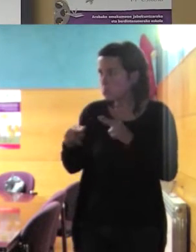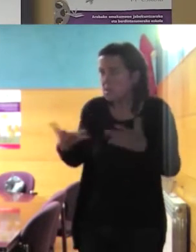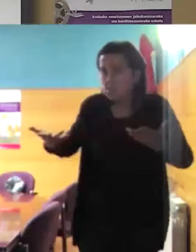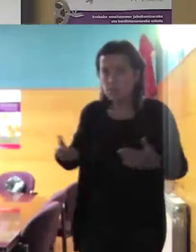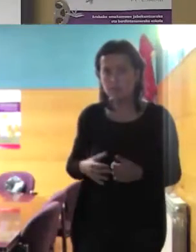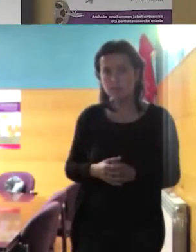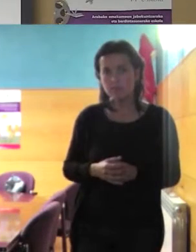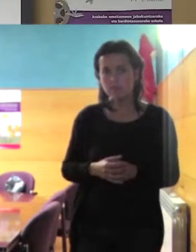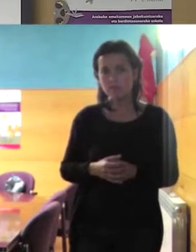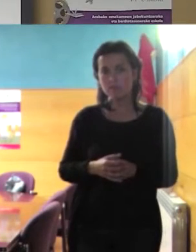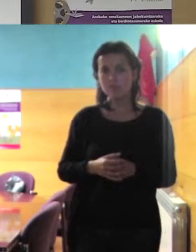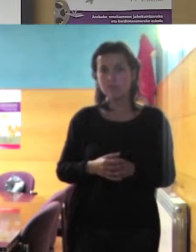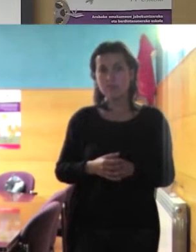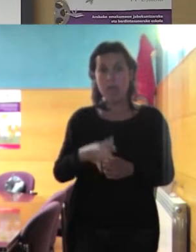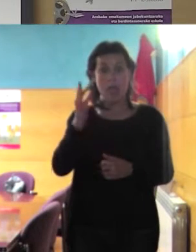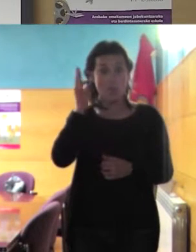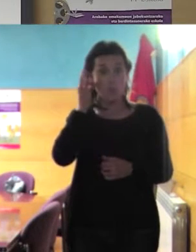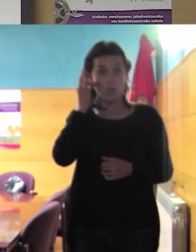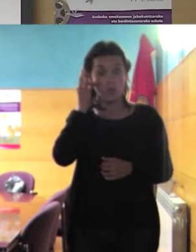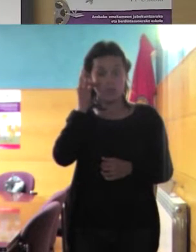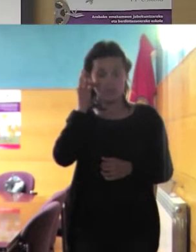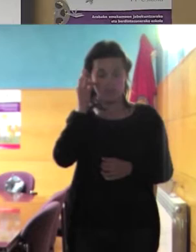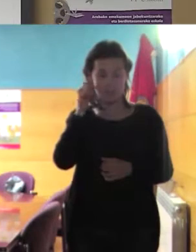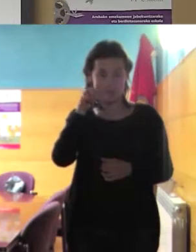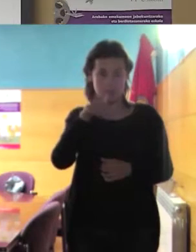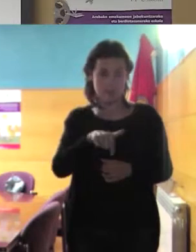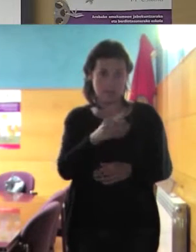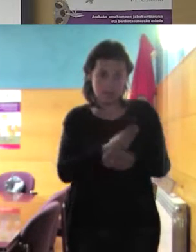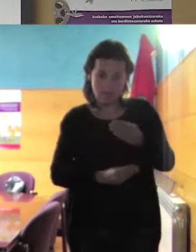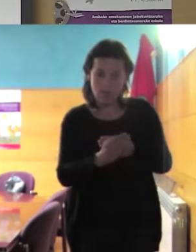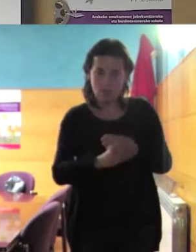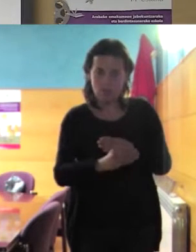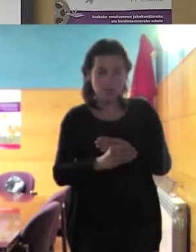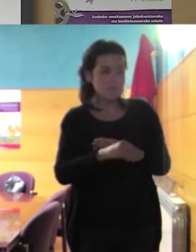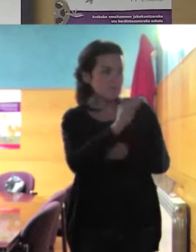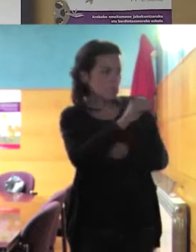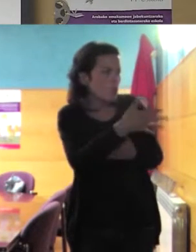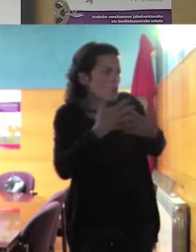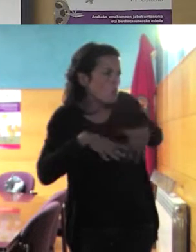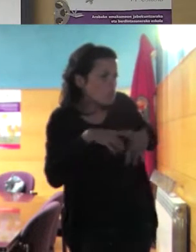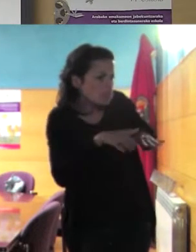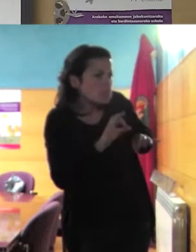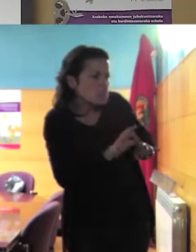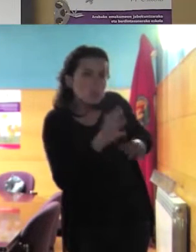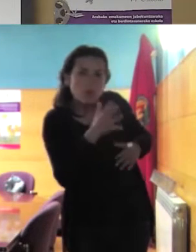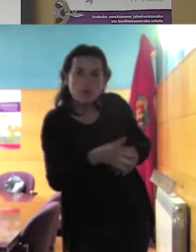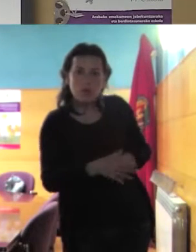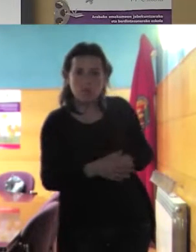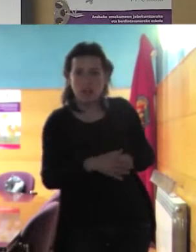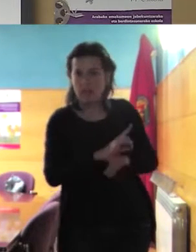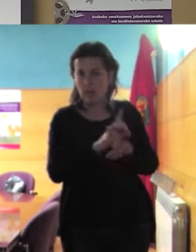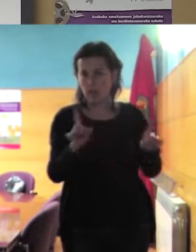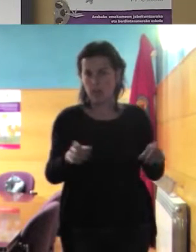a las mujeres de cultura autóctona nadie les pregunta ¿por qué vas vestida así? no tenemos un